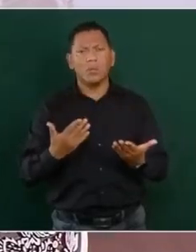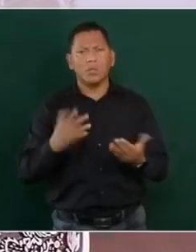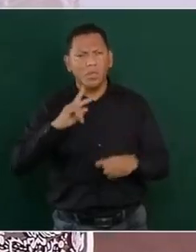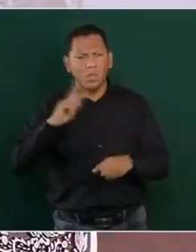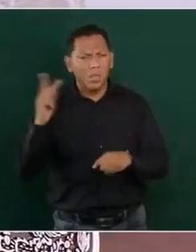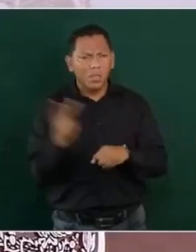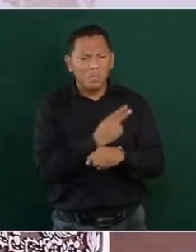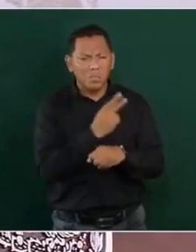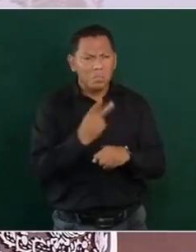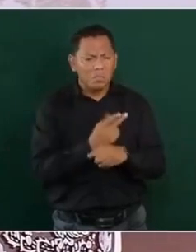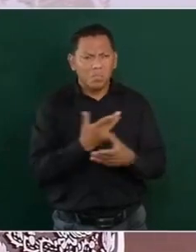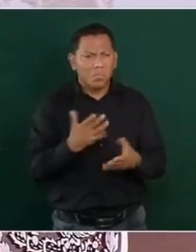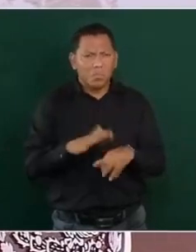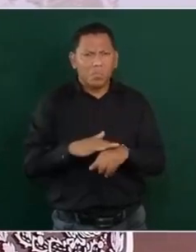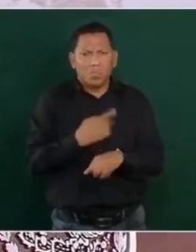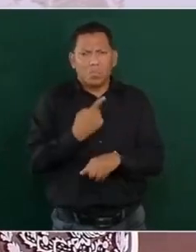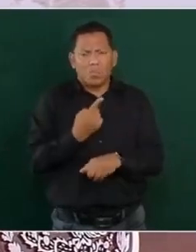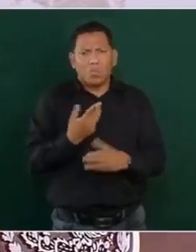sucedió?